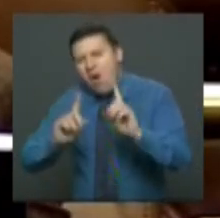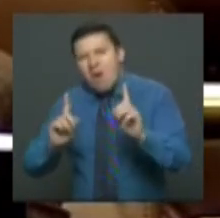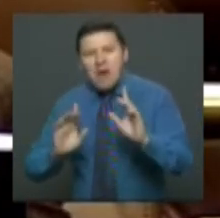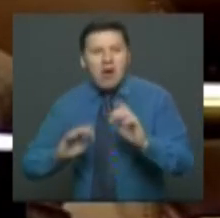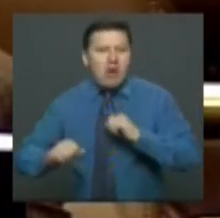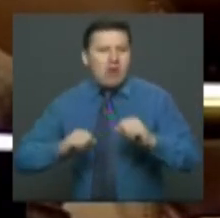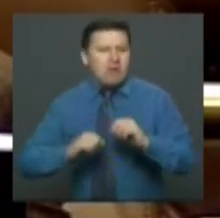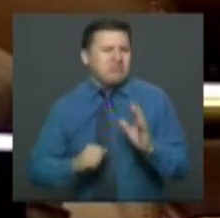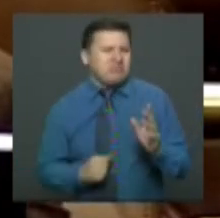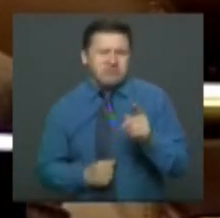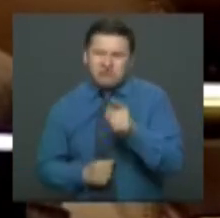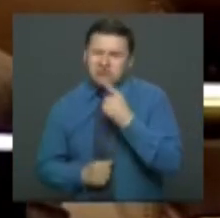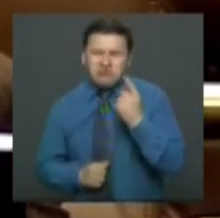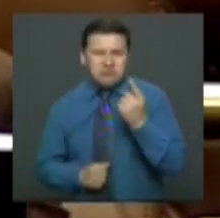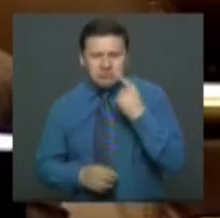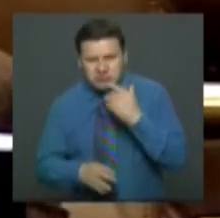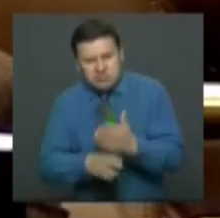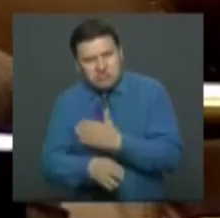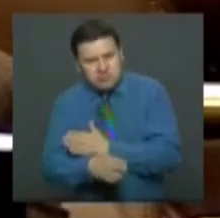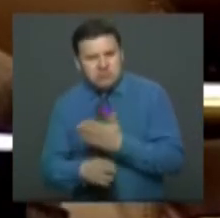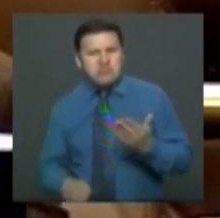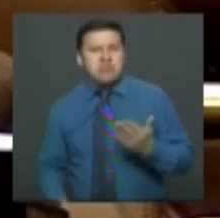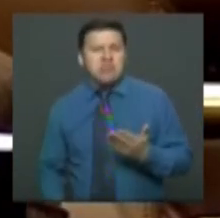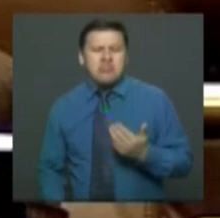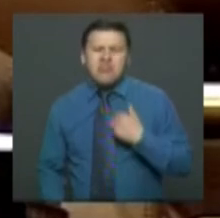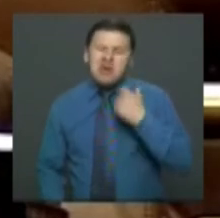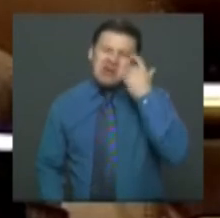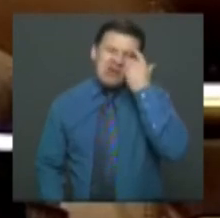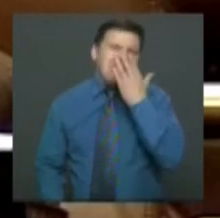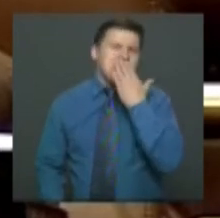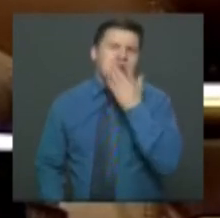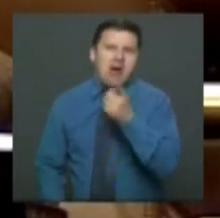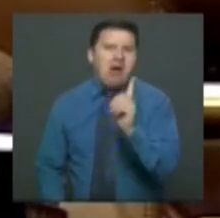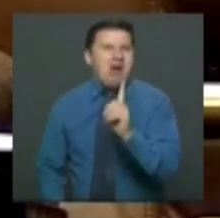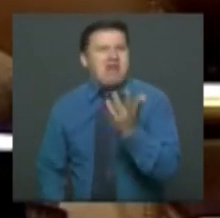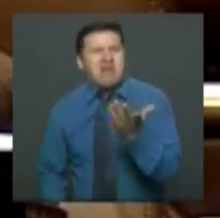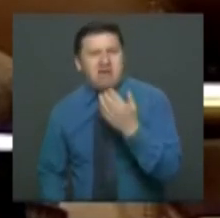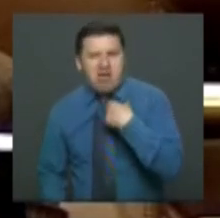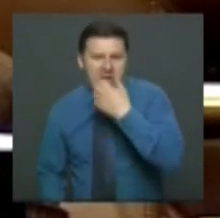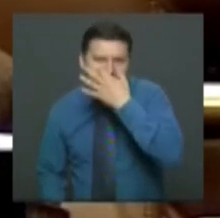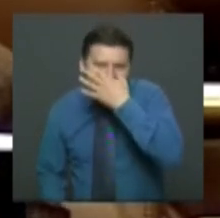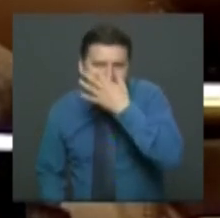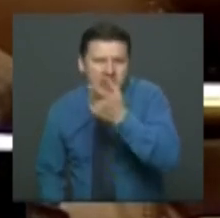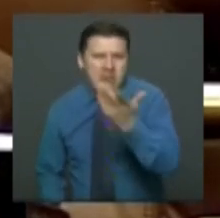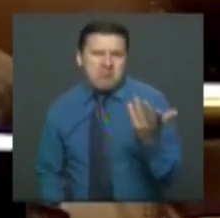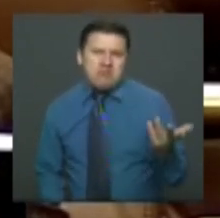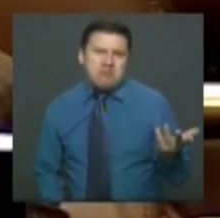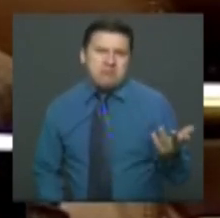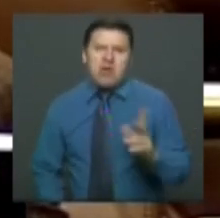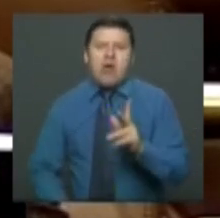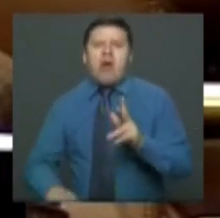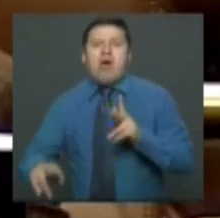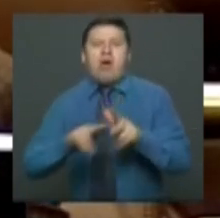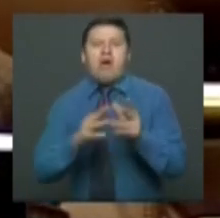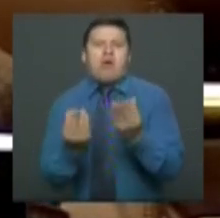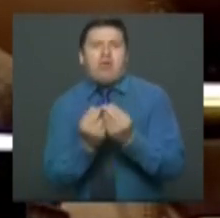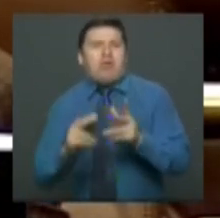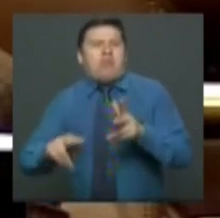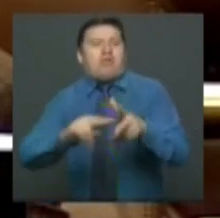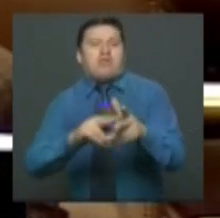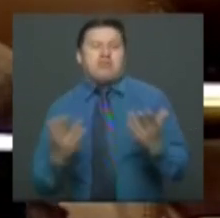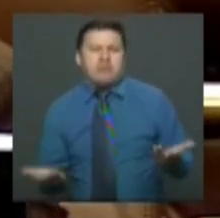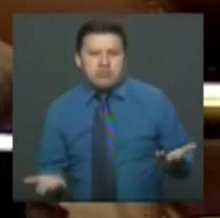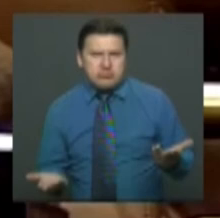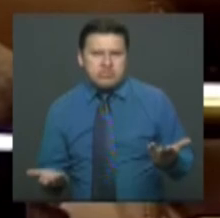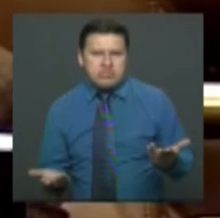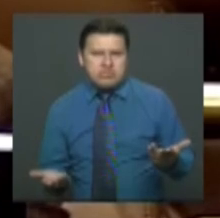yo, usted en situación anterior, le envió un concepto. Usted suspendió el estudio de